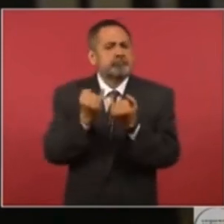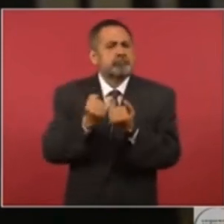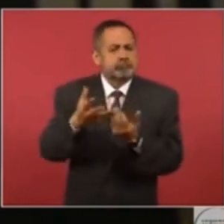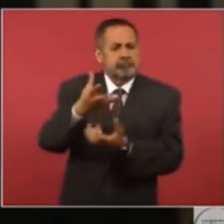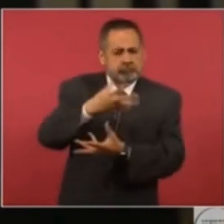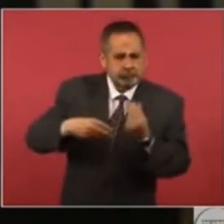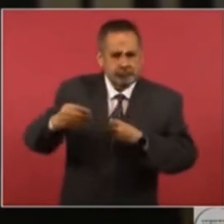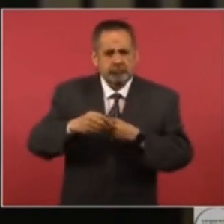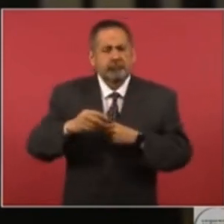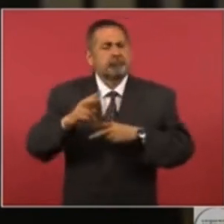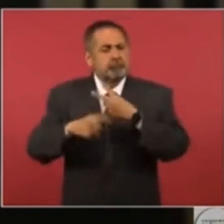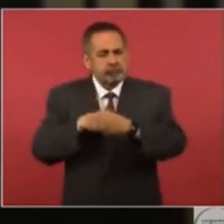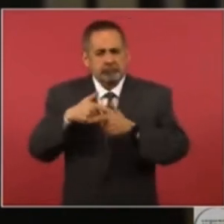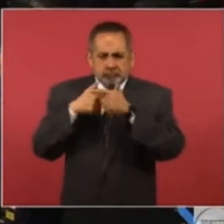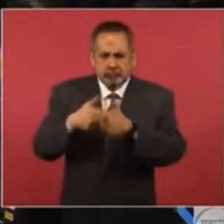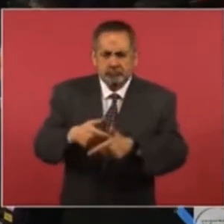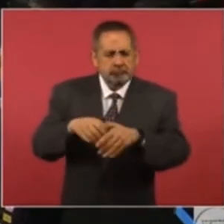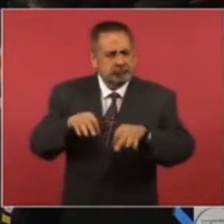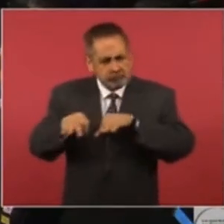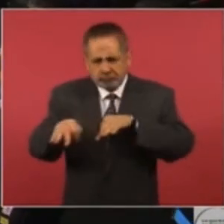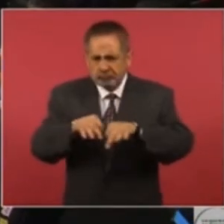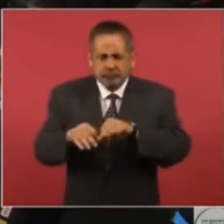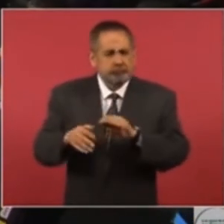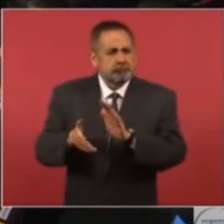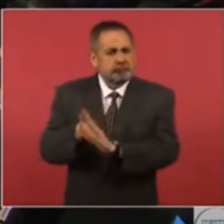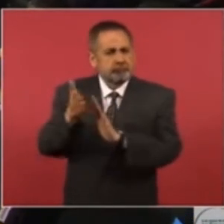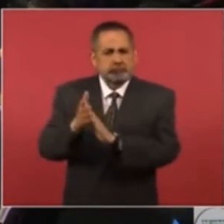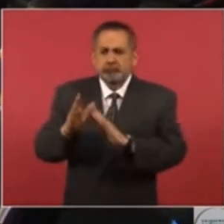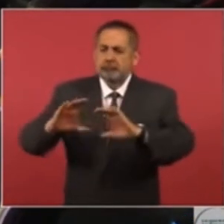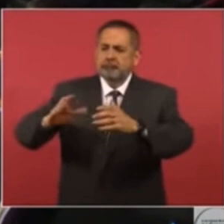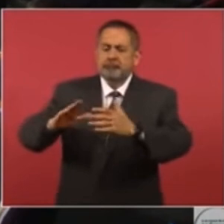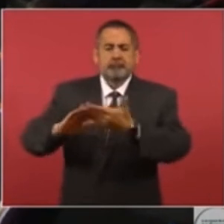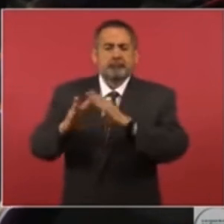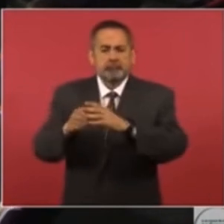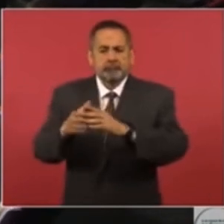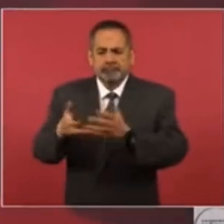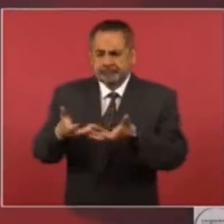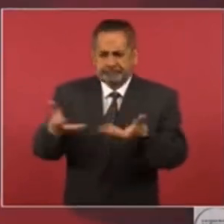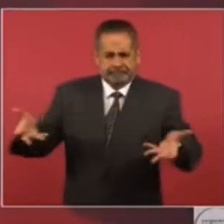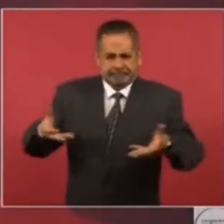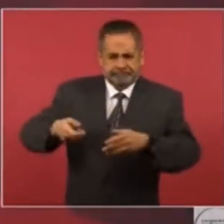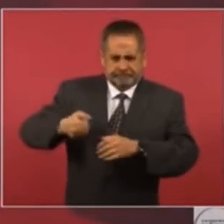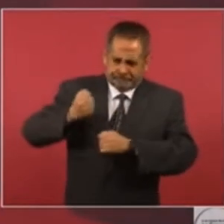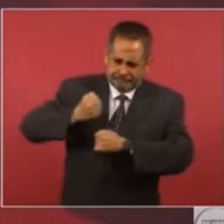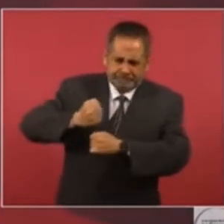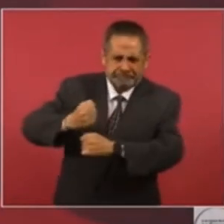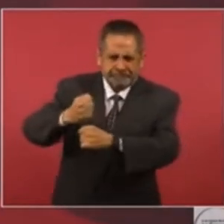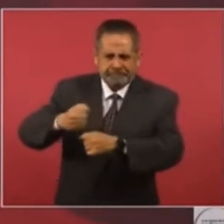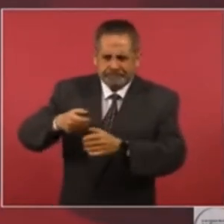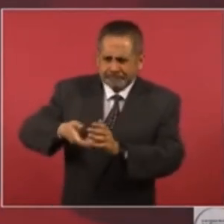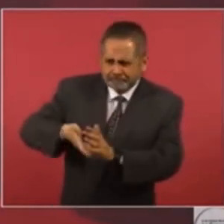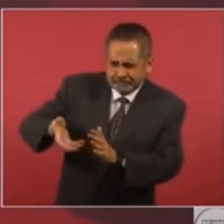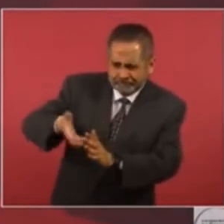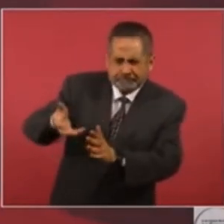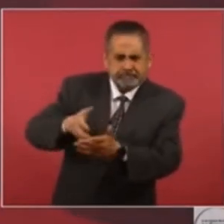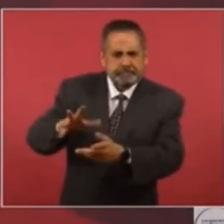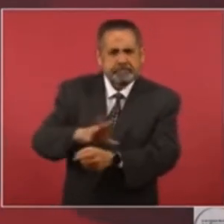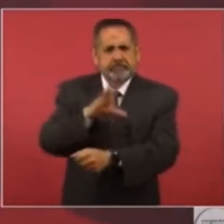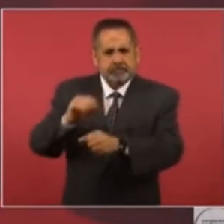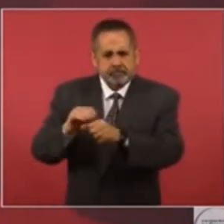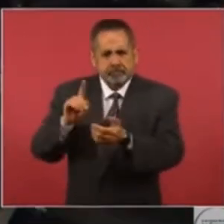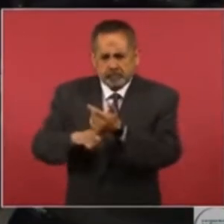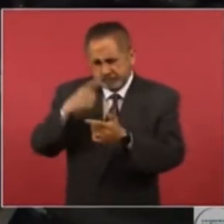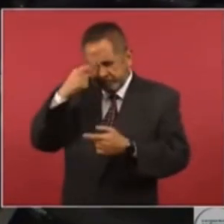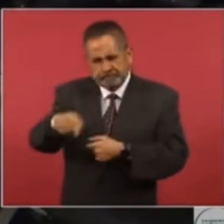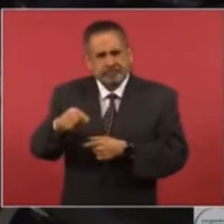fallar y vamos a pagar como comunidad lo antes posible este terreno, que todavía nos falta, pero lo vamos a pagar lo antes posible